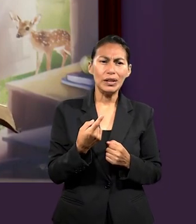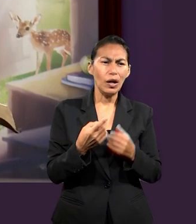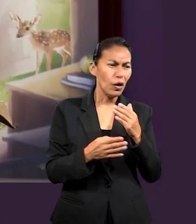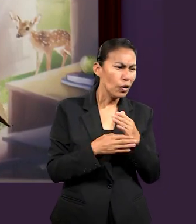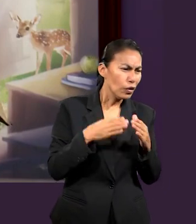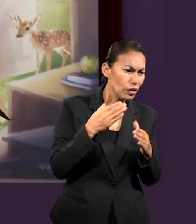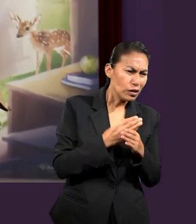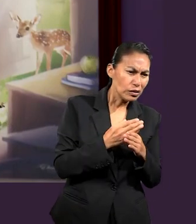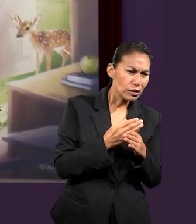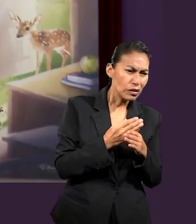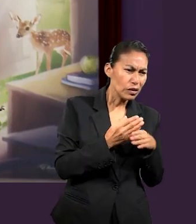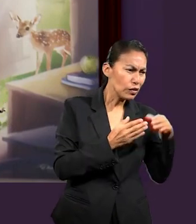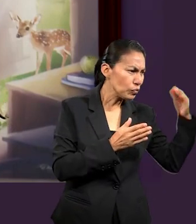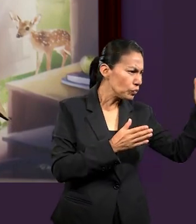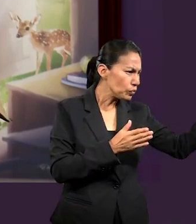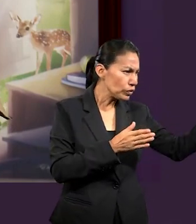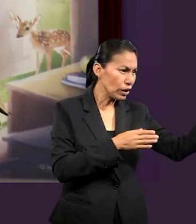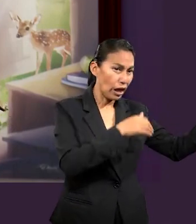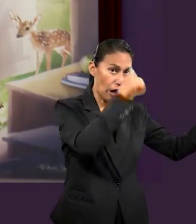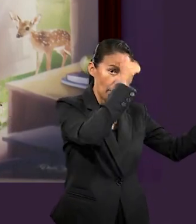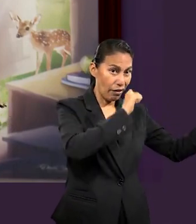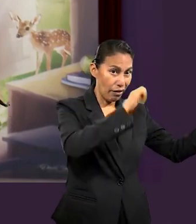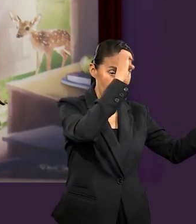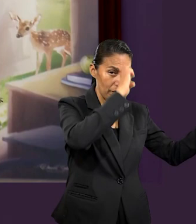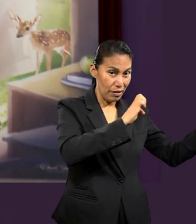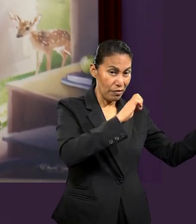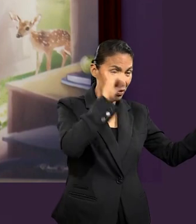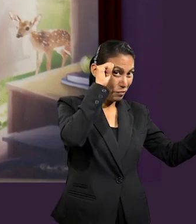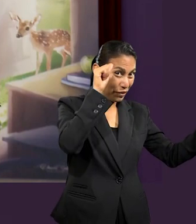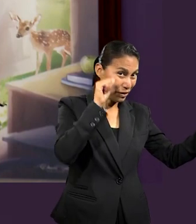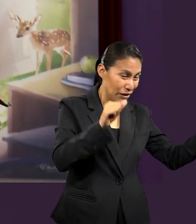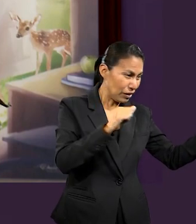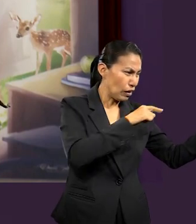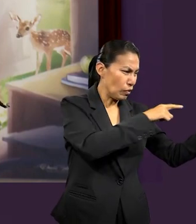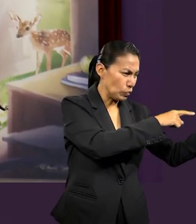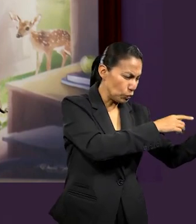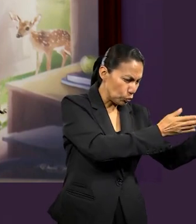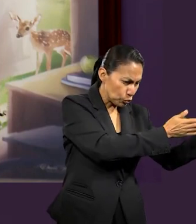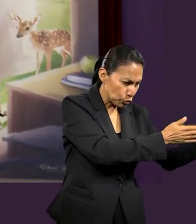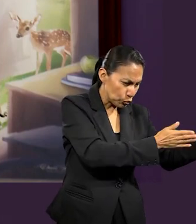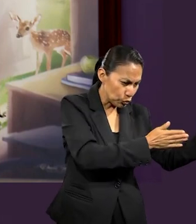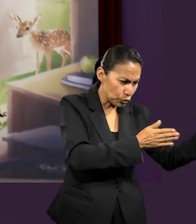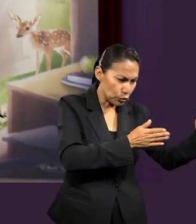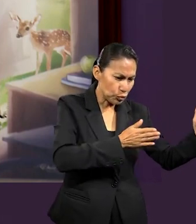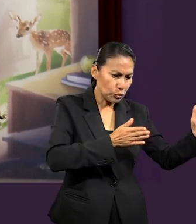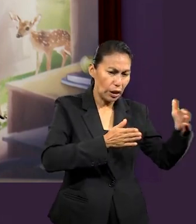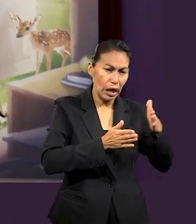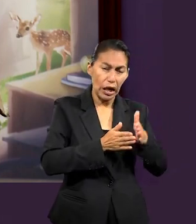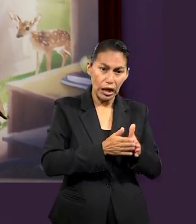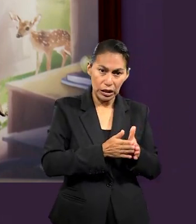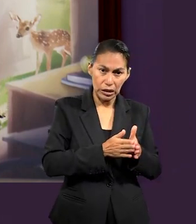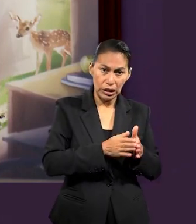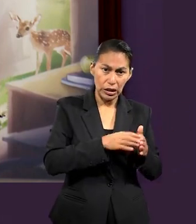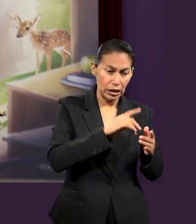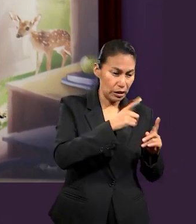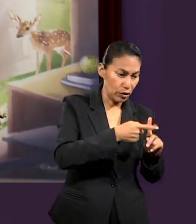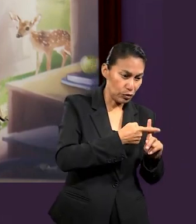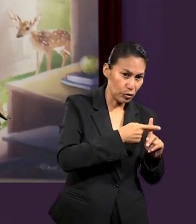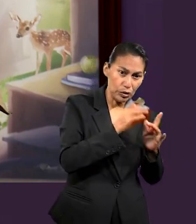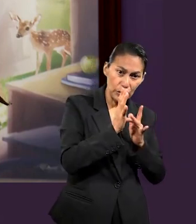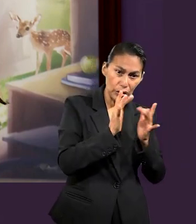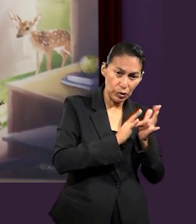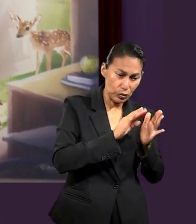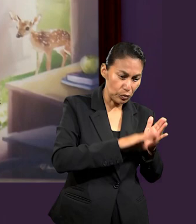las partes que se habían perdido desde la caída del ser humano. Desde ahí se empieza a entretejer y ahora sí ya toma